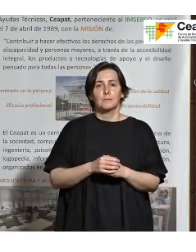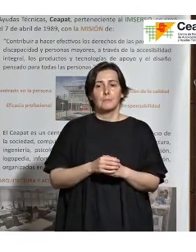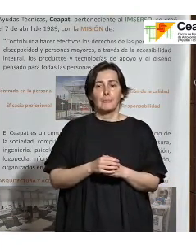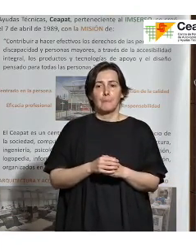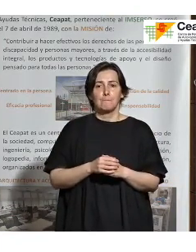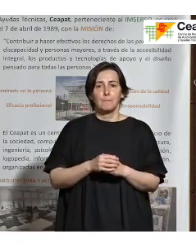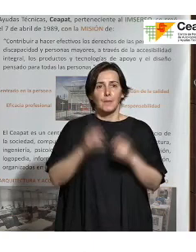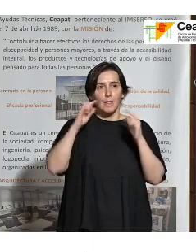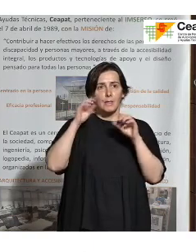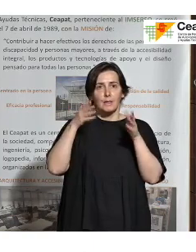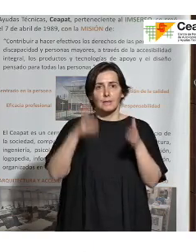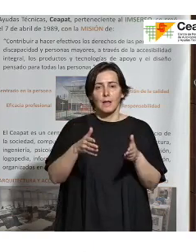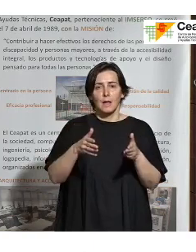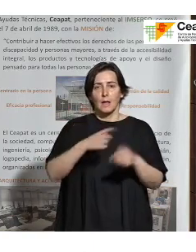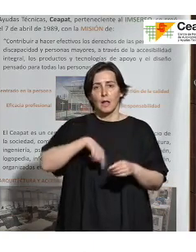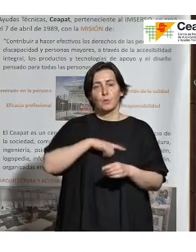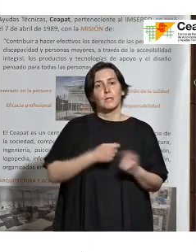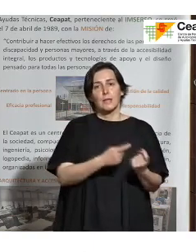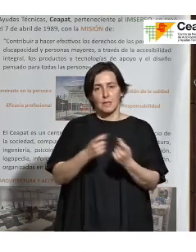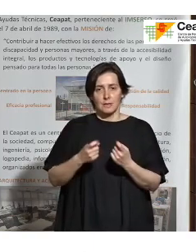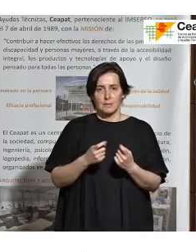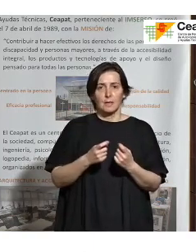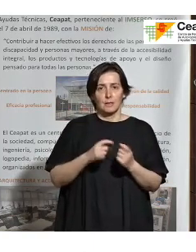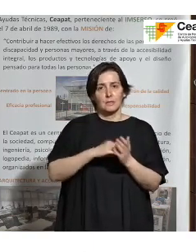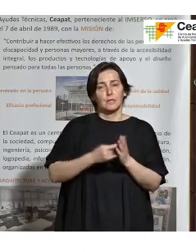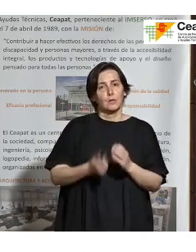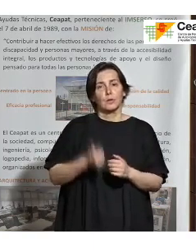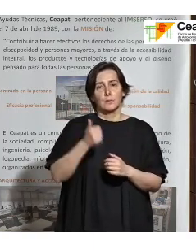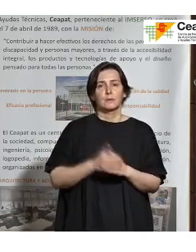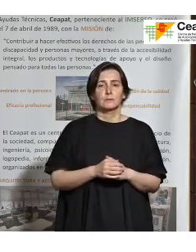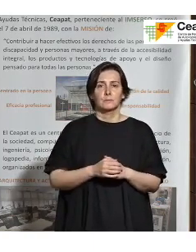centrada en nuestras necesidades y más tecnológica